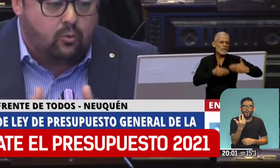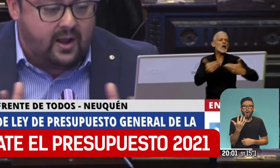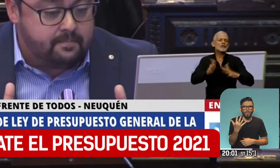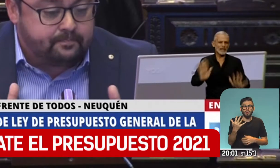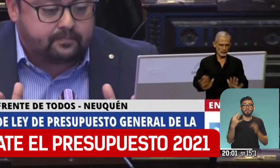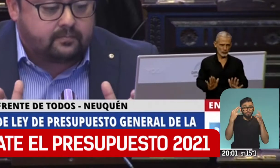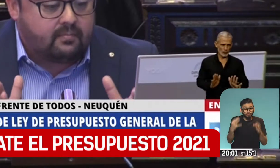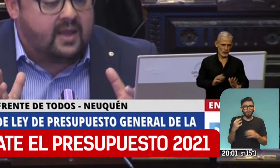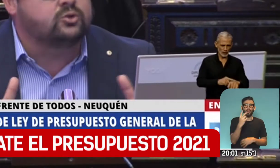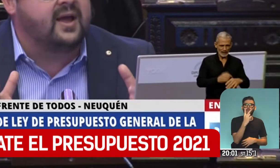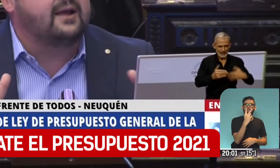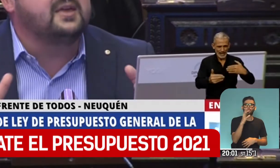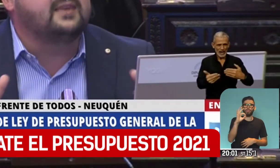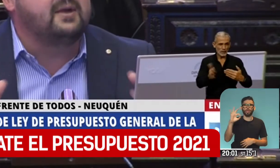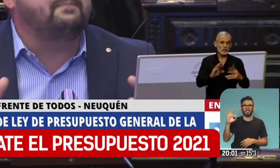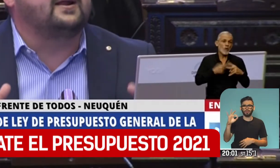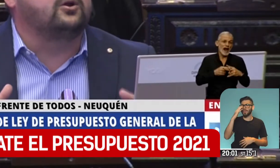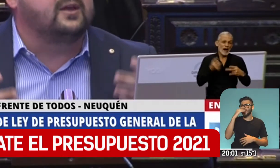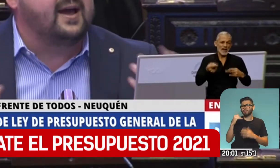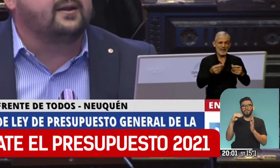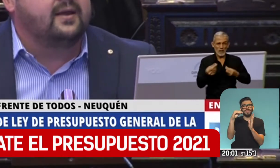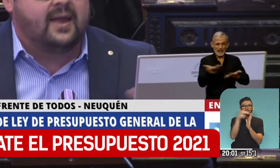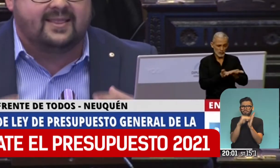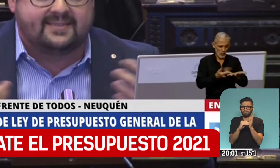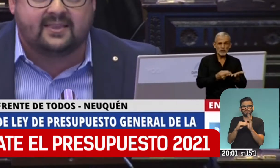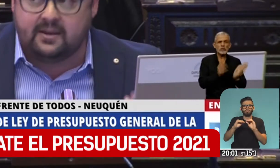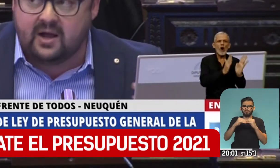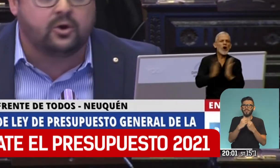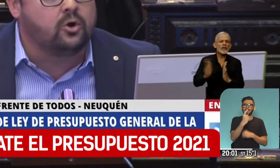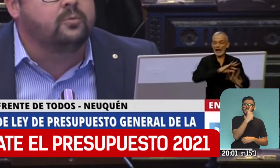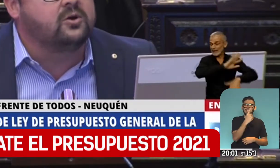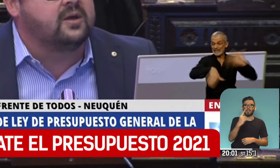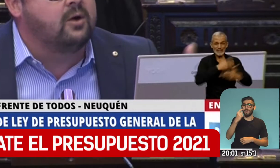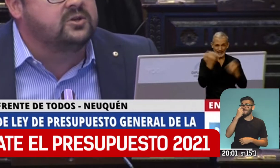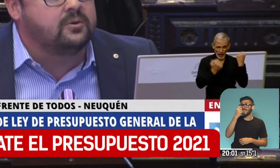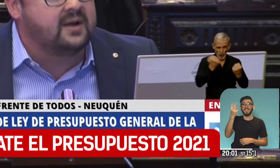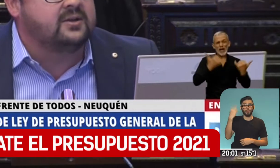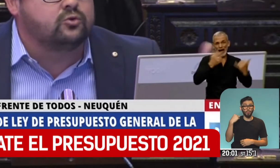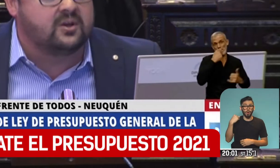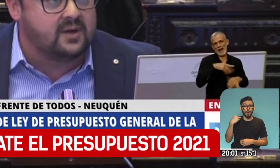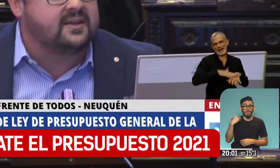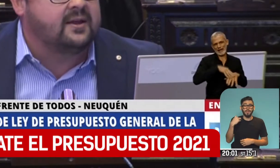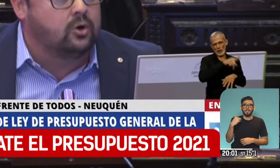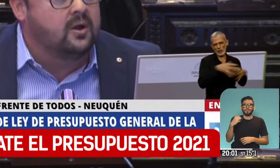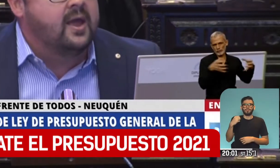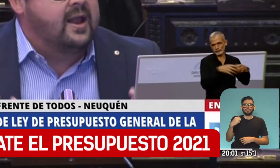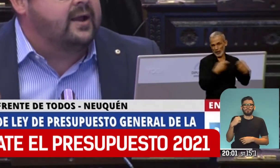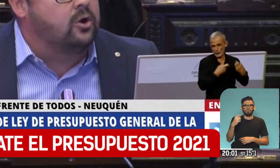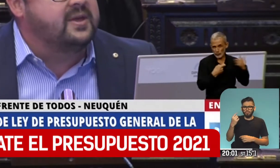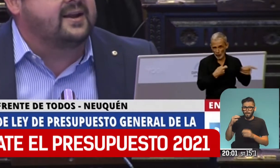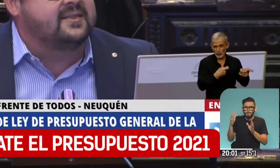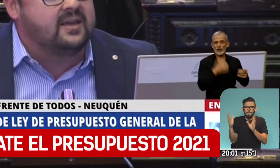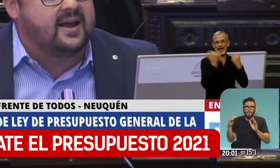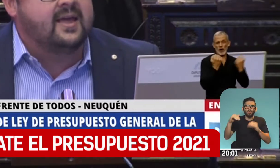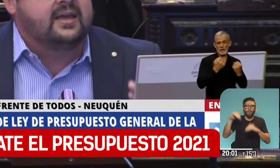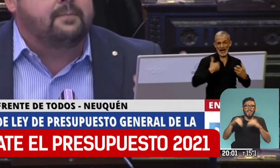200. Después finalmente se cerró la lista en 129. Yo te escuchaba. El momento de la votación, ¿cuándo